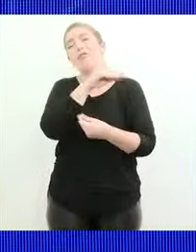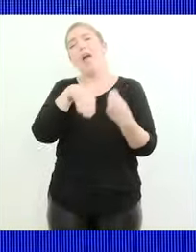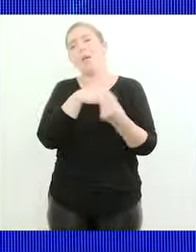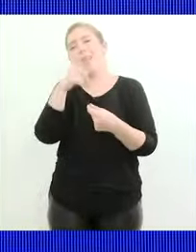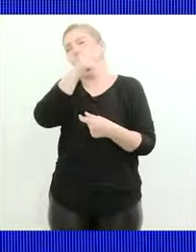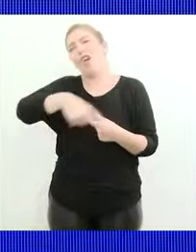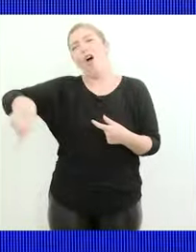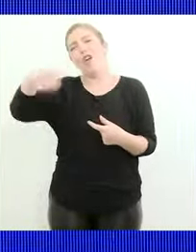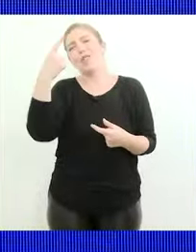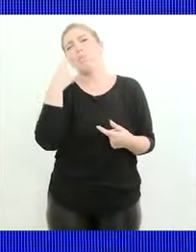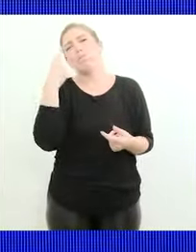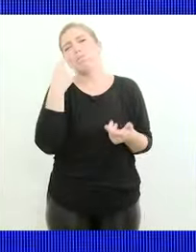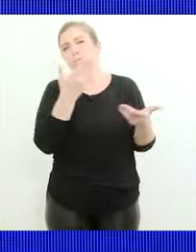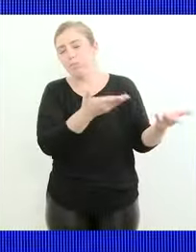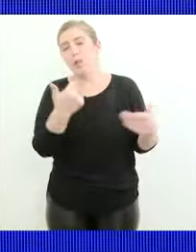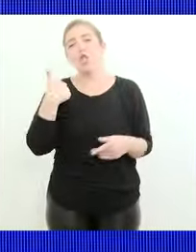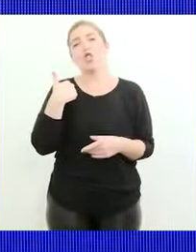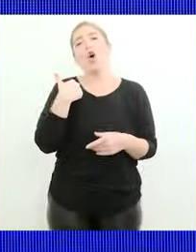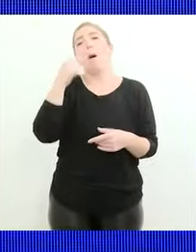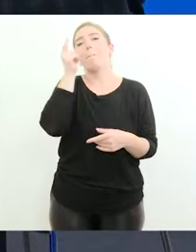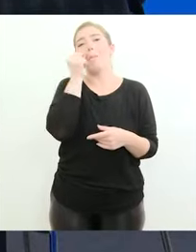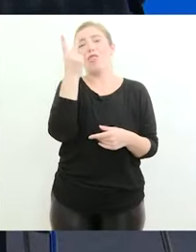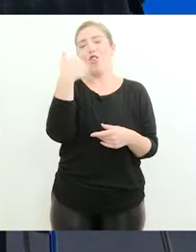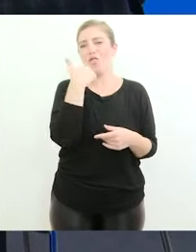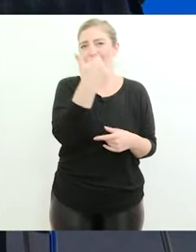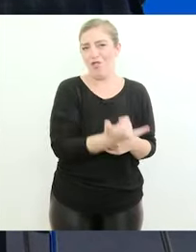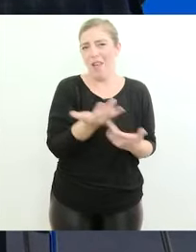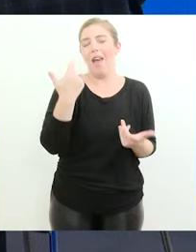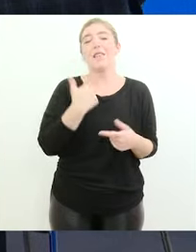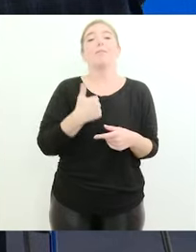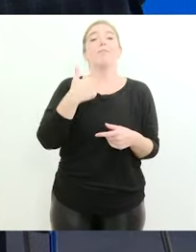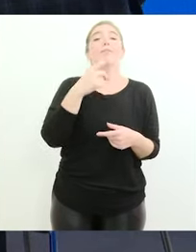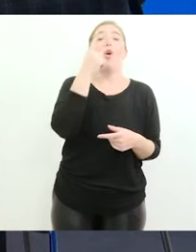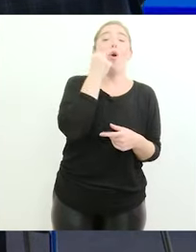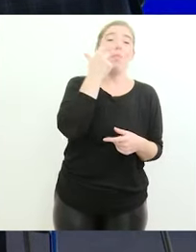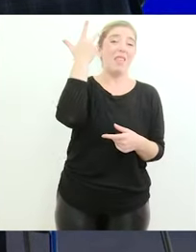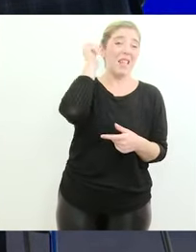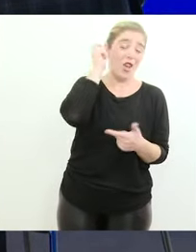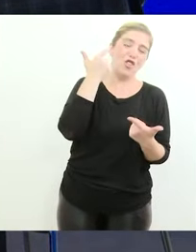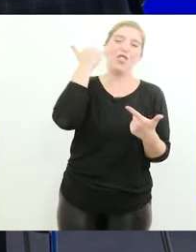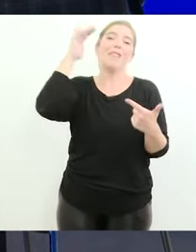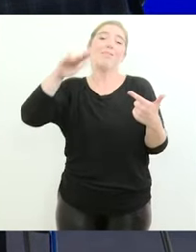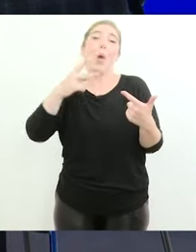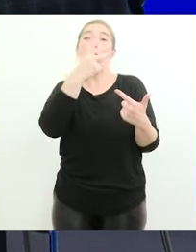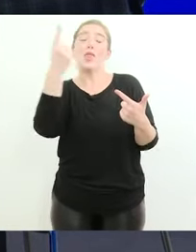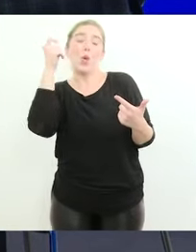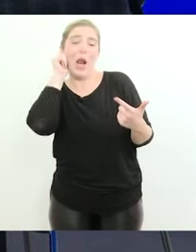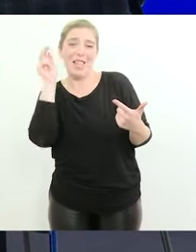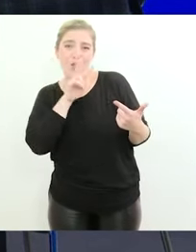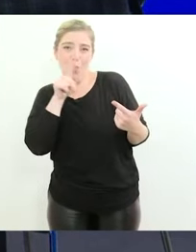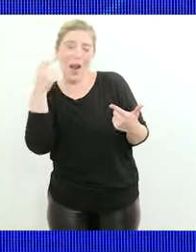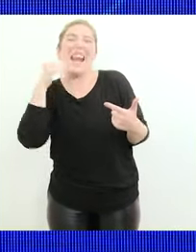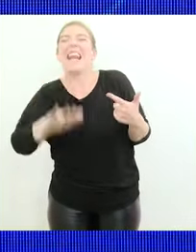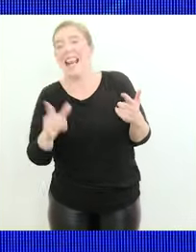conocen. Soy papá de dos chicos, un nene de 18, una nena no tan nena, ya de 21 años.